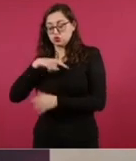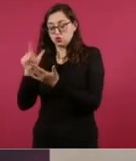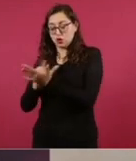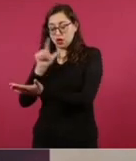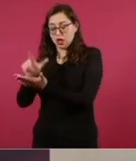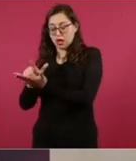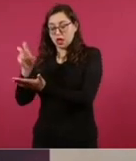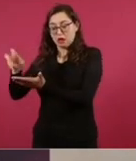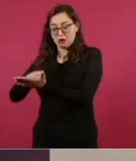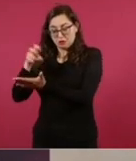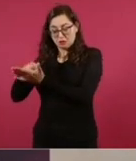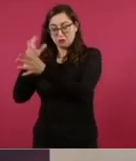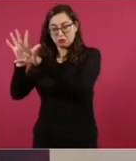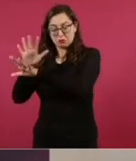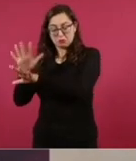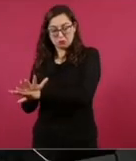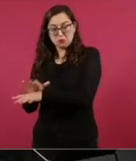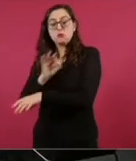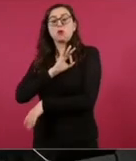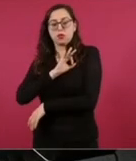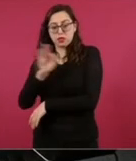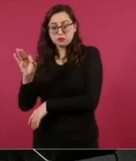nuestra Constitución.